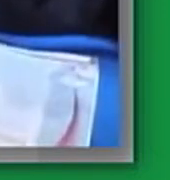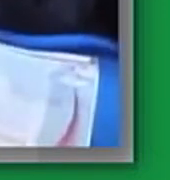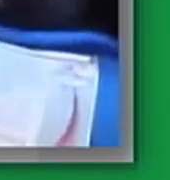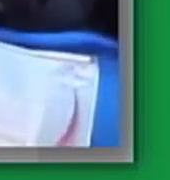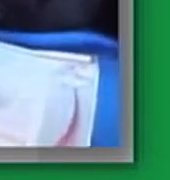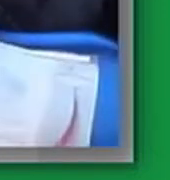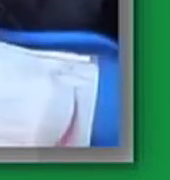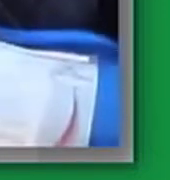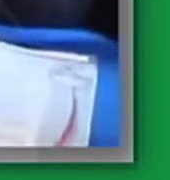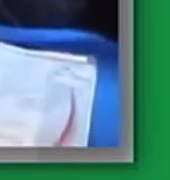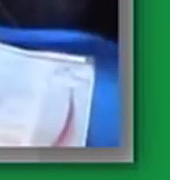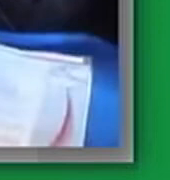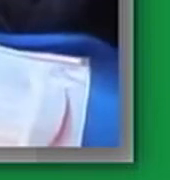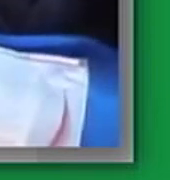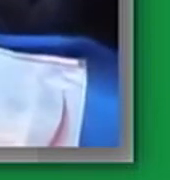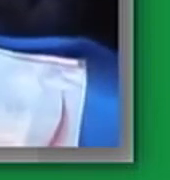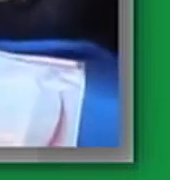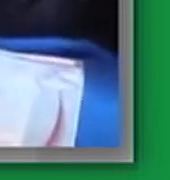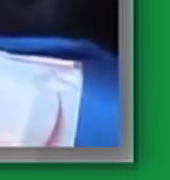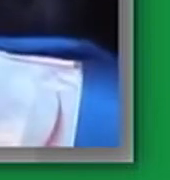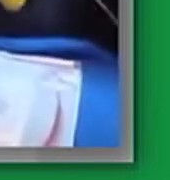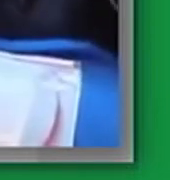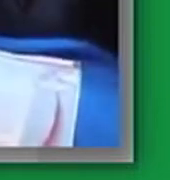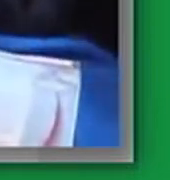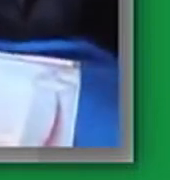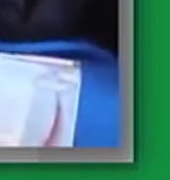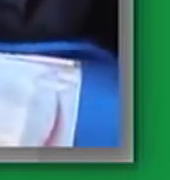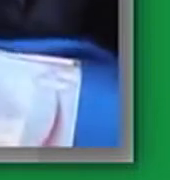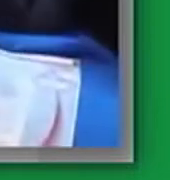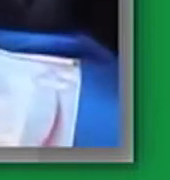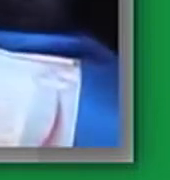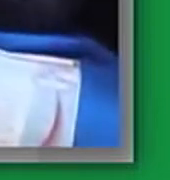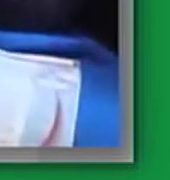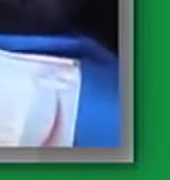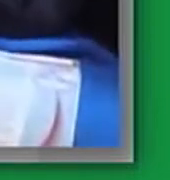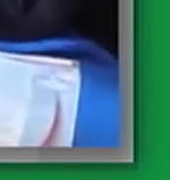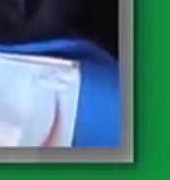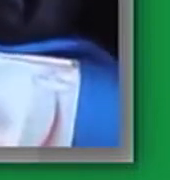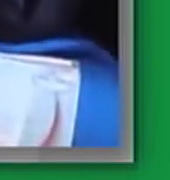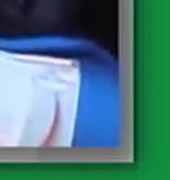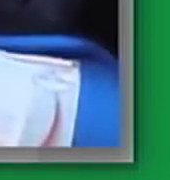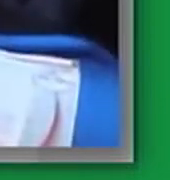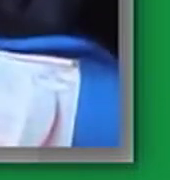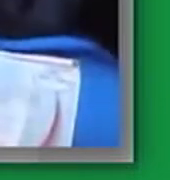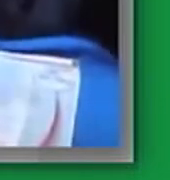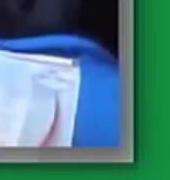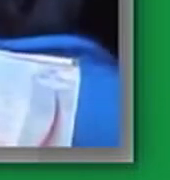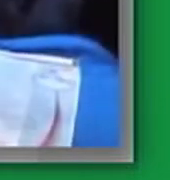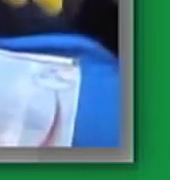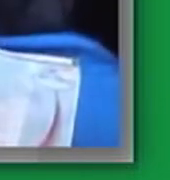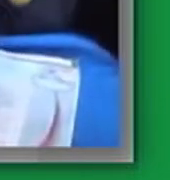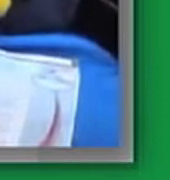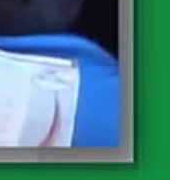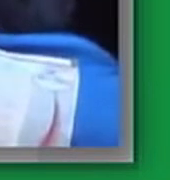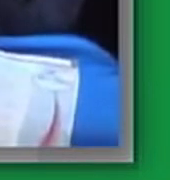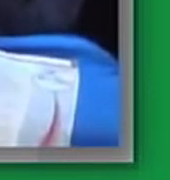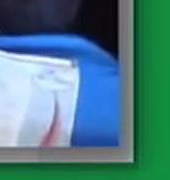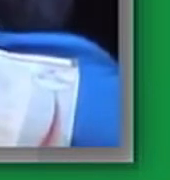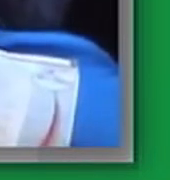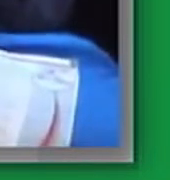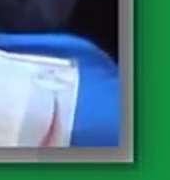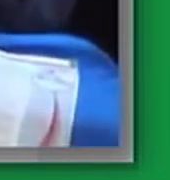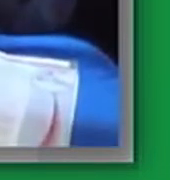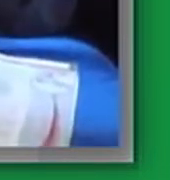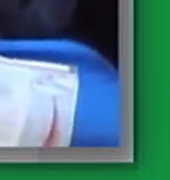de la pradera cada una de ellas o cada una de ellas tenía su color blanco, azul, rojo, verde, amarillo, violeta y